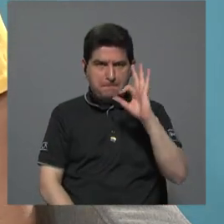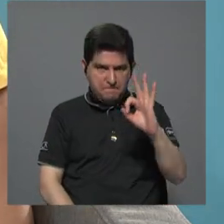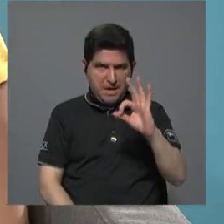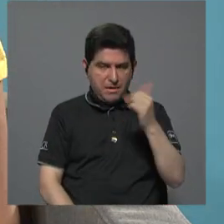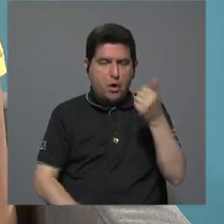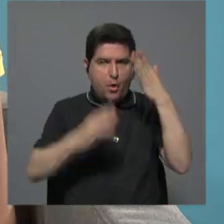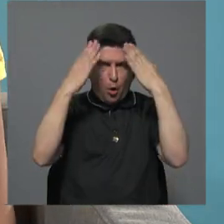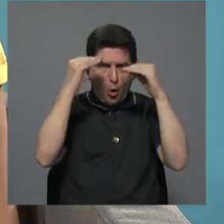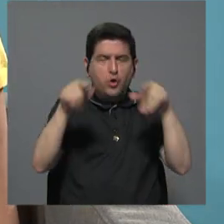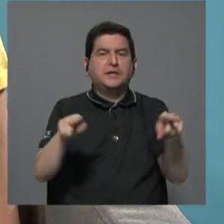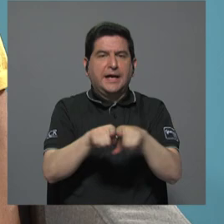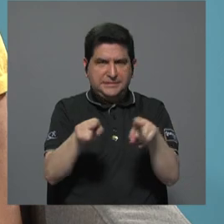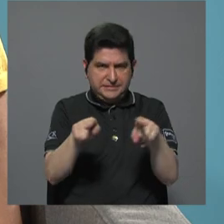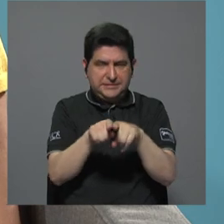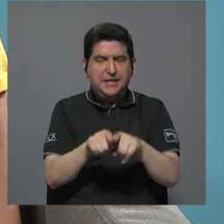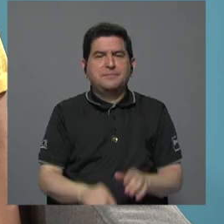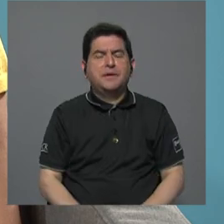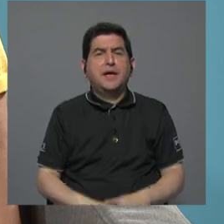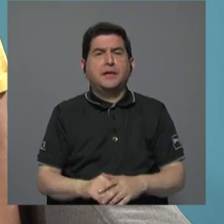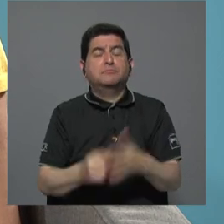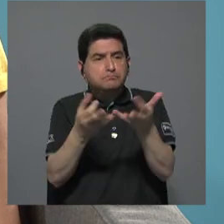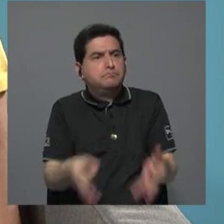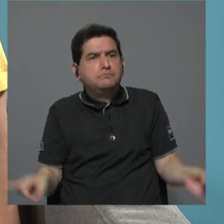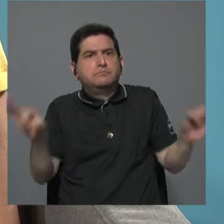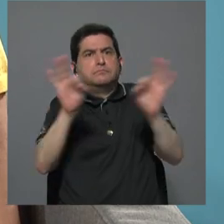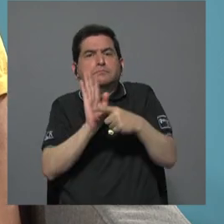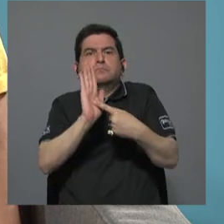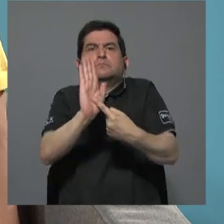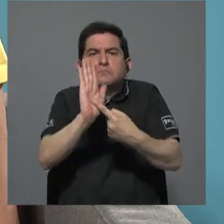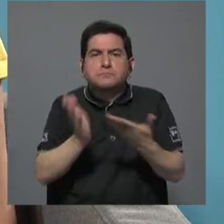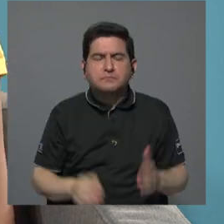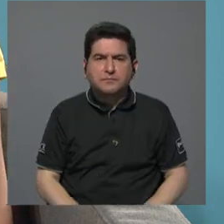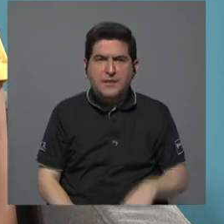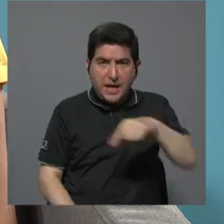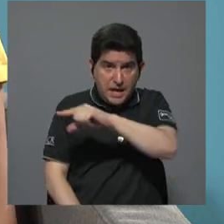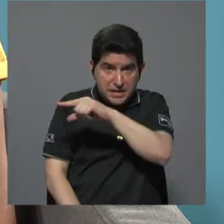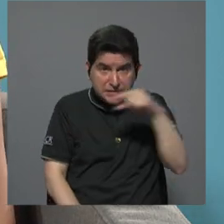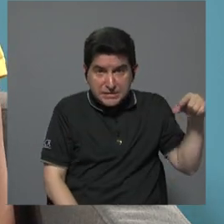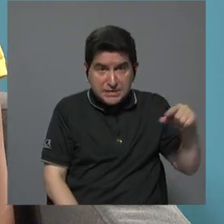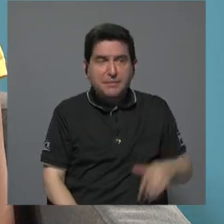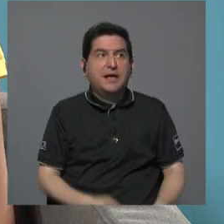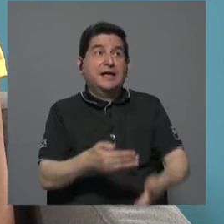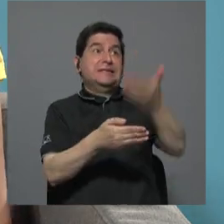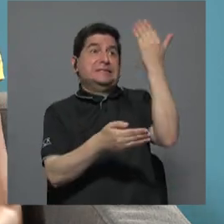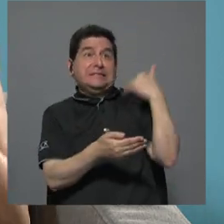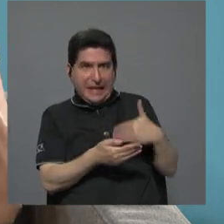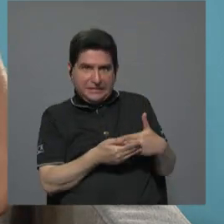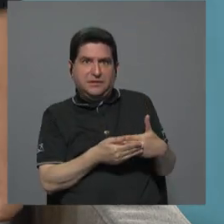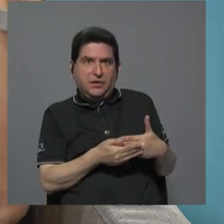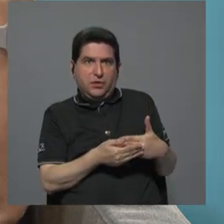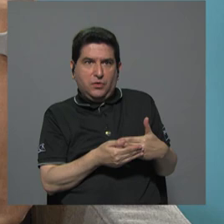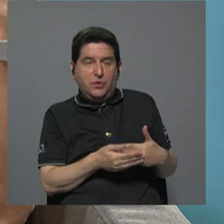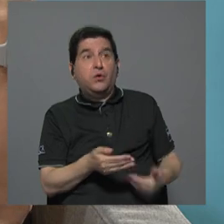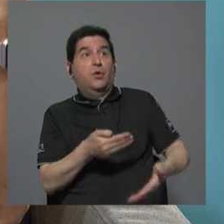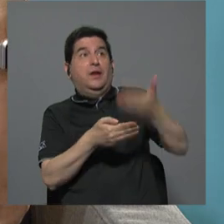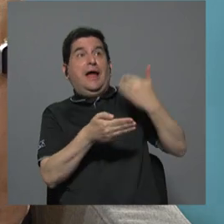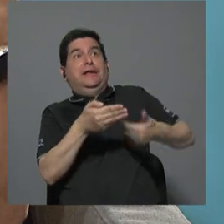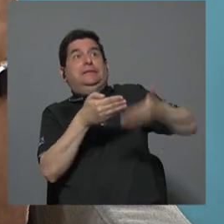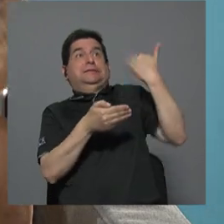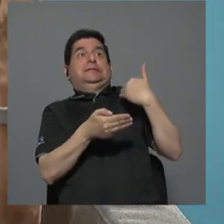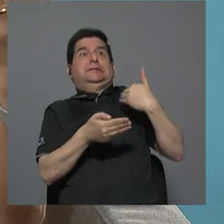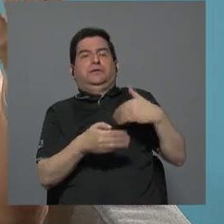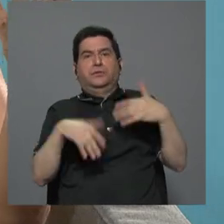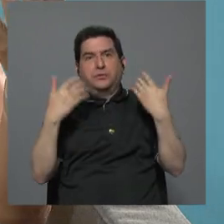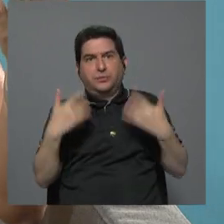otros datos que también son muy reveladores, y es que esta semana, si la semana pasada fue, bueno, la tras anterior fue de,